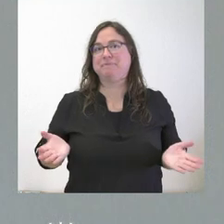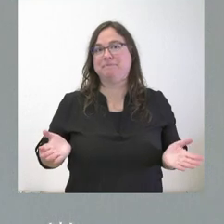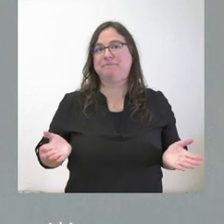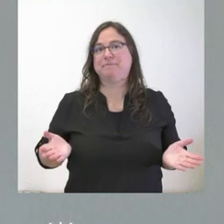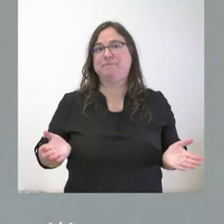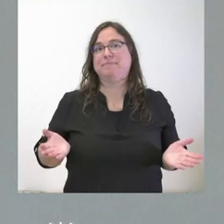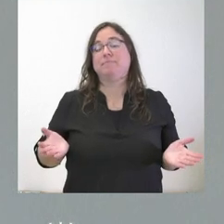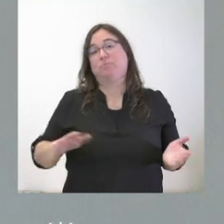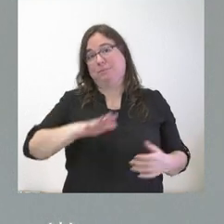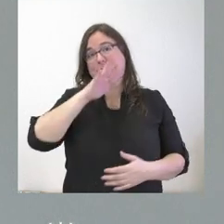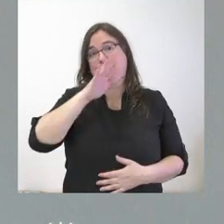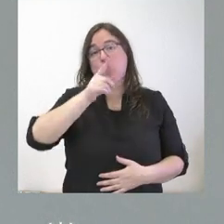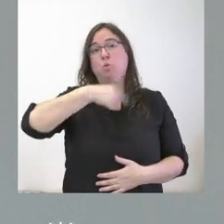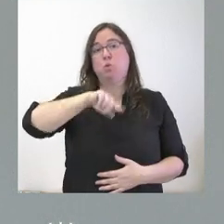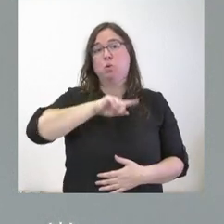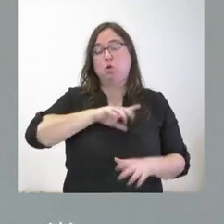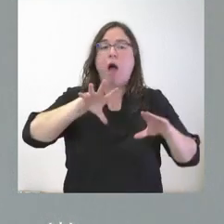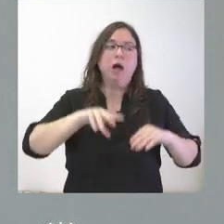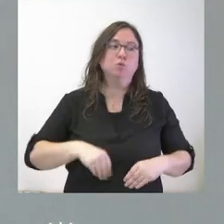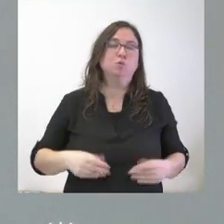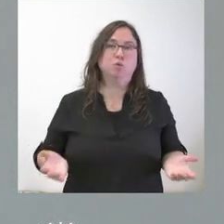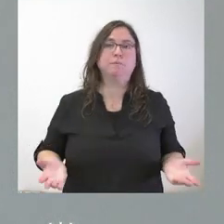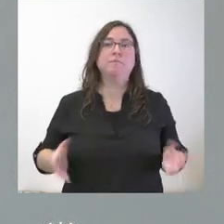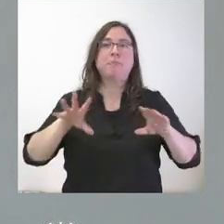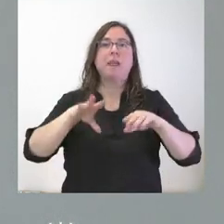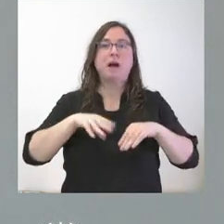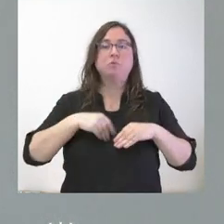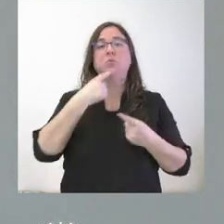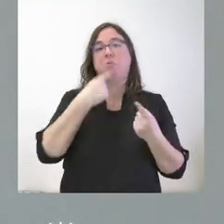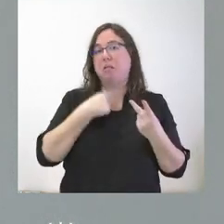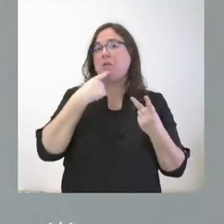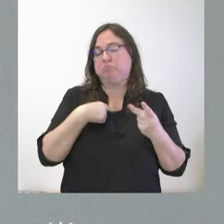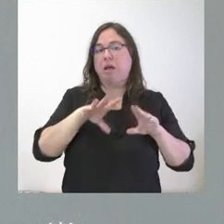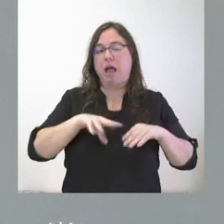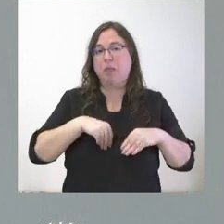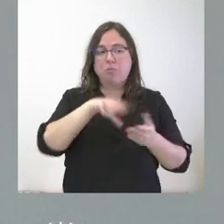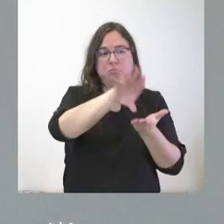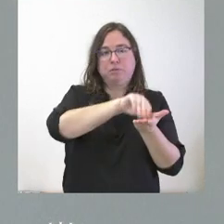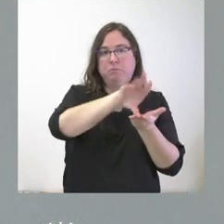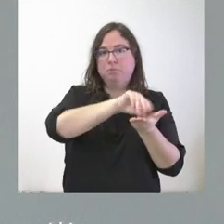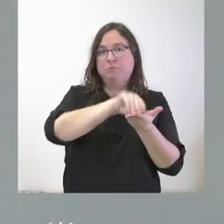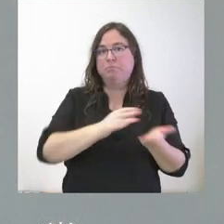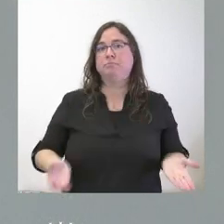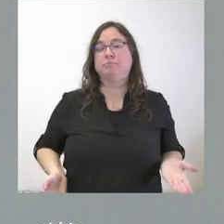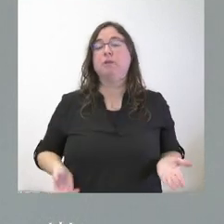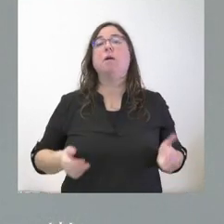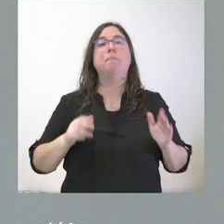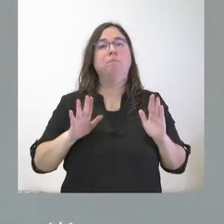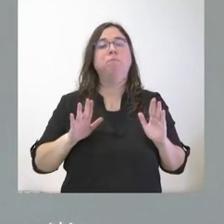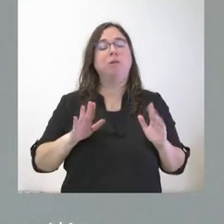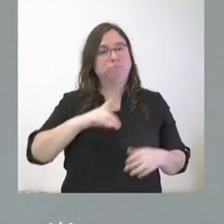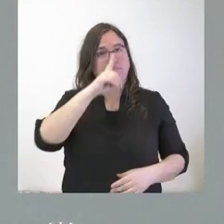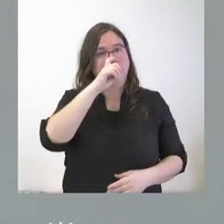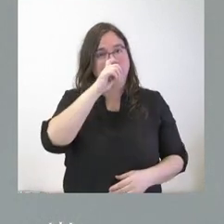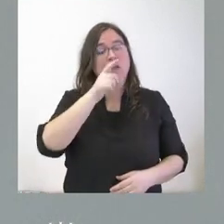Y, por tanto, nosotros asumimos todas las observaciones que pueda haber al respecto, pero también recordamos